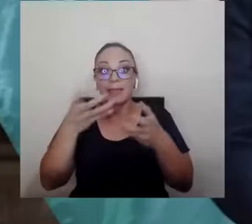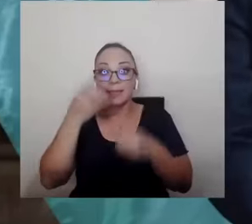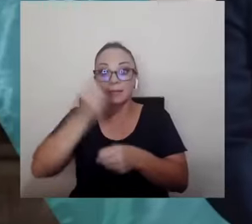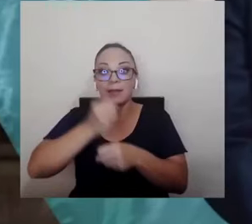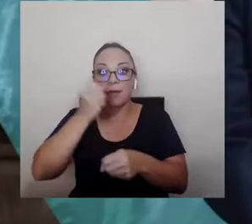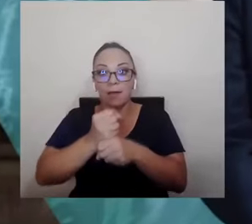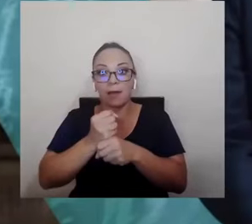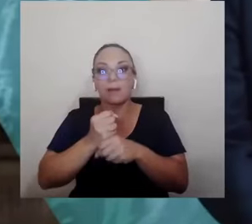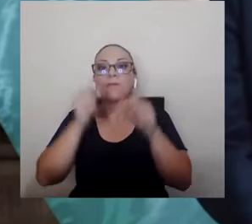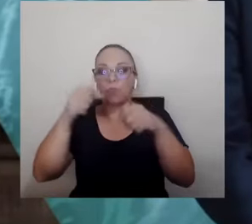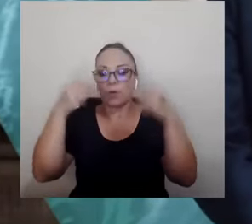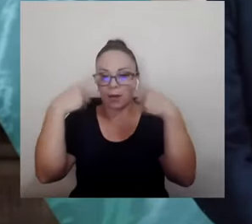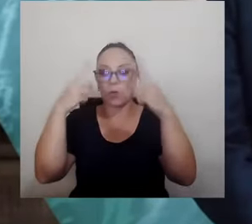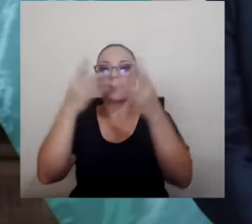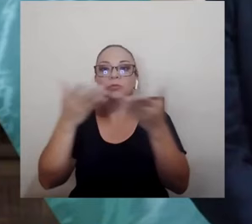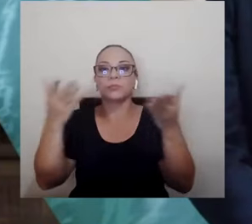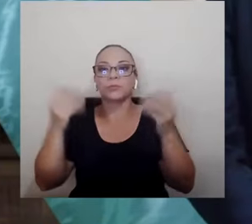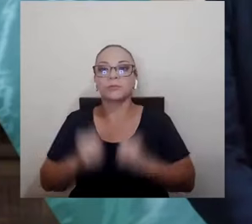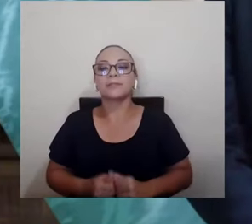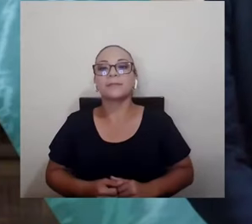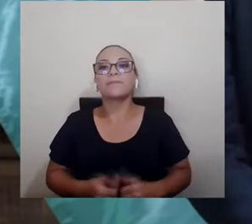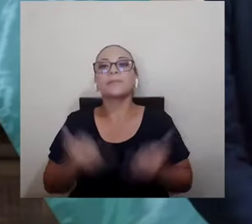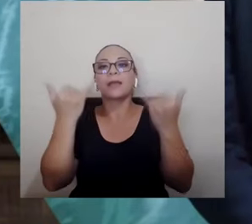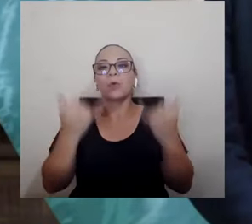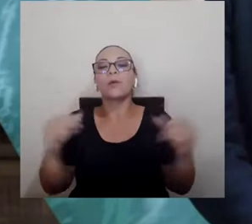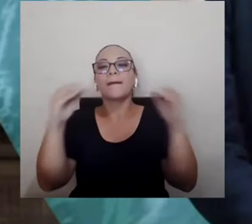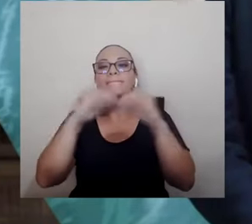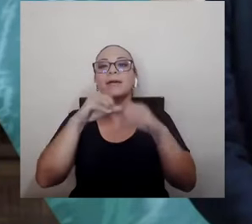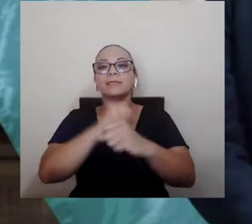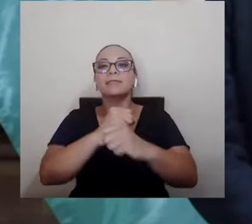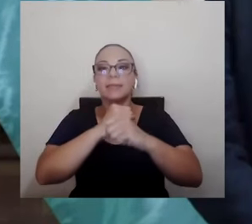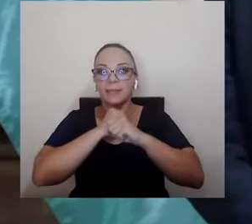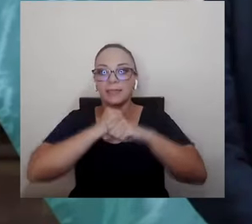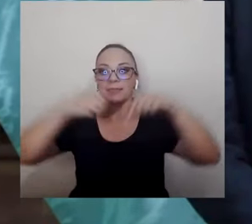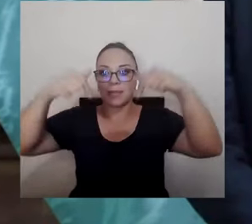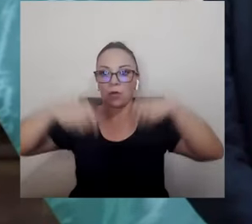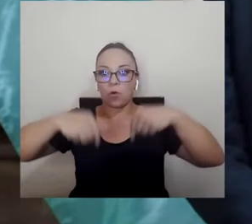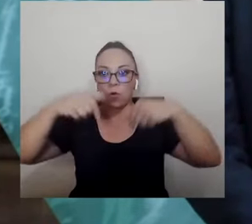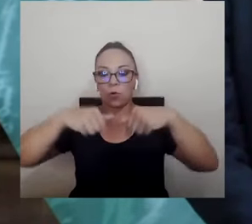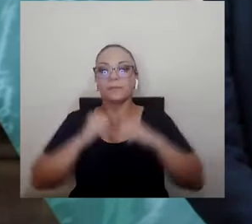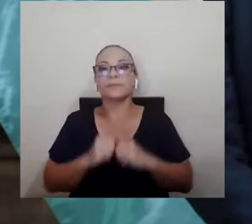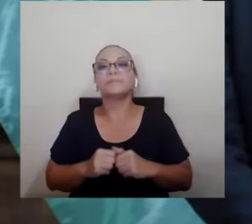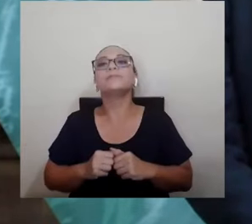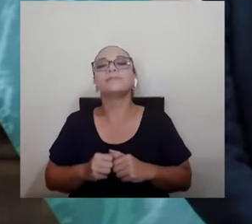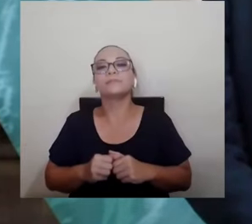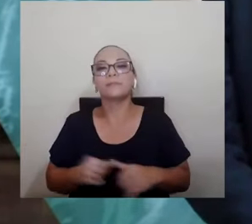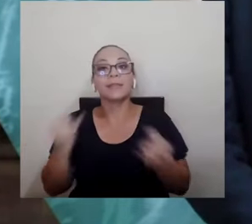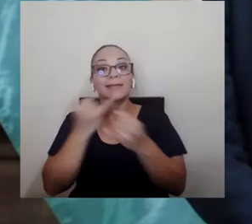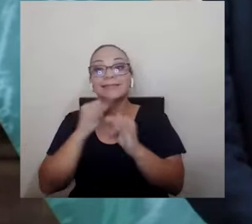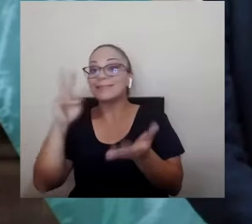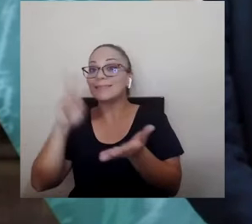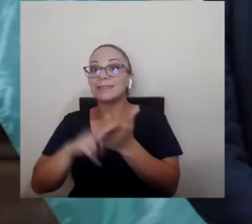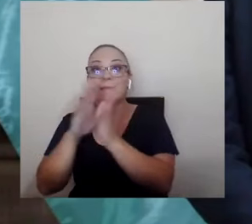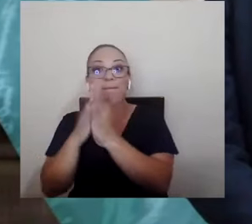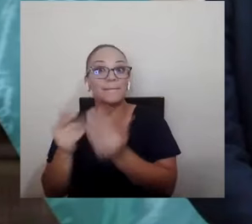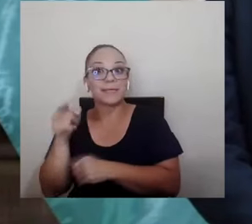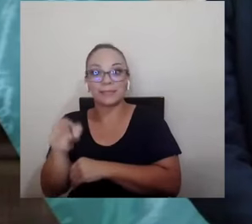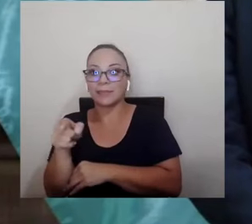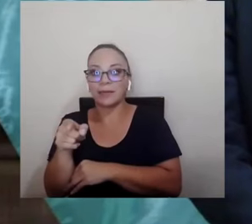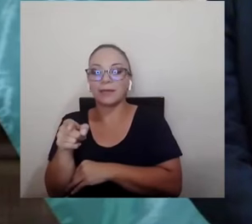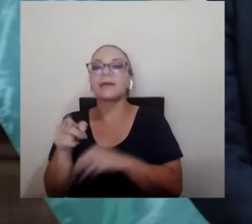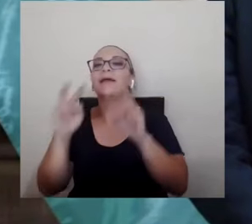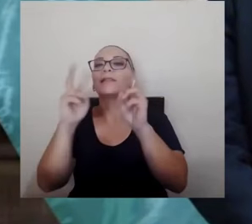Tenemos más certeza hoy sin visas sobre la seguridad